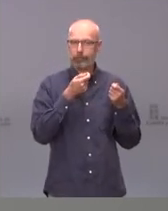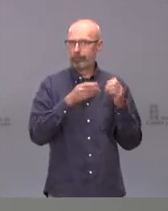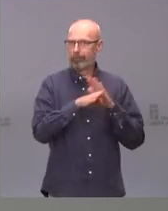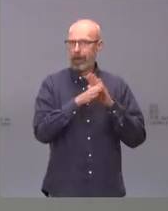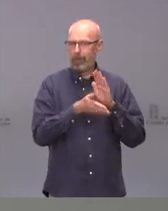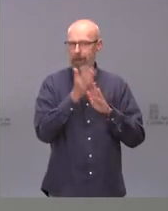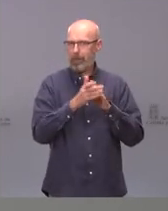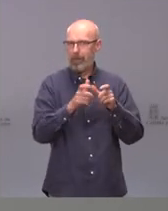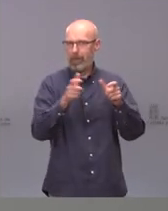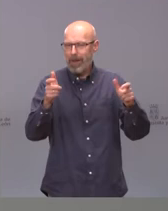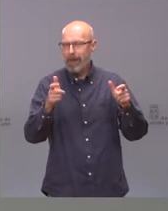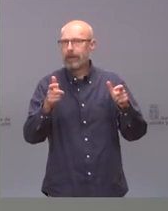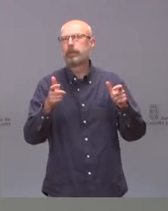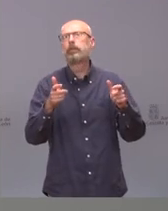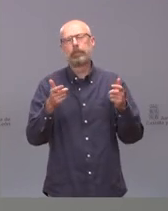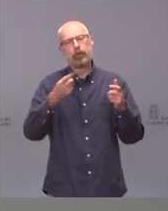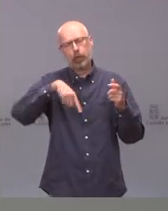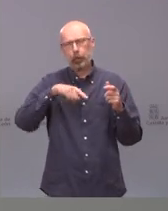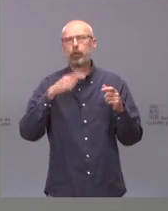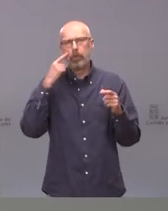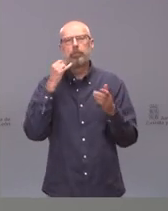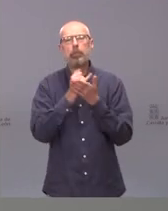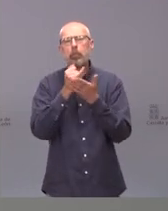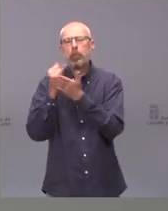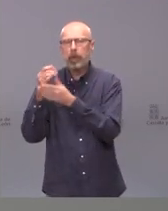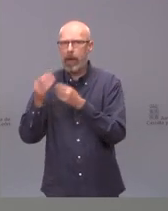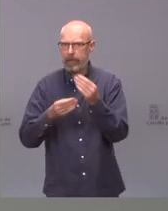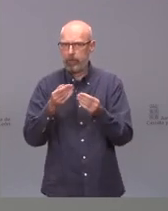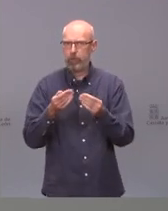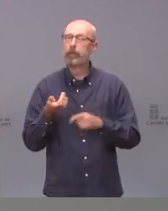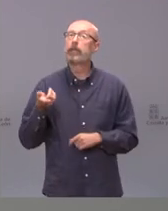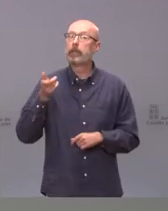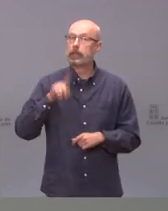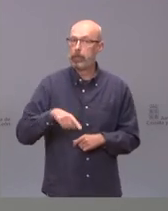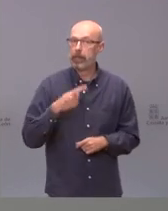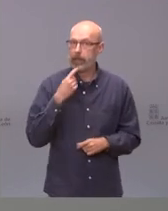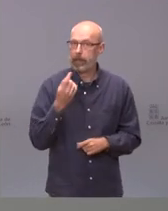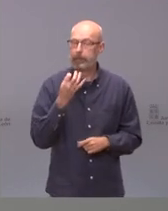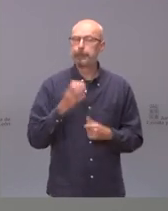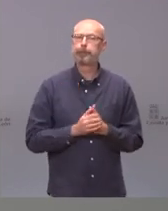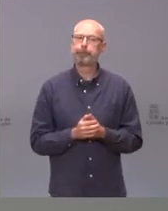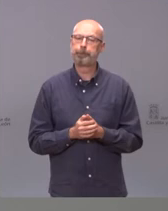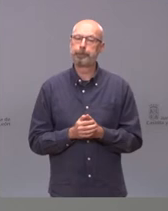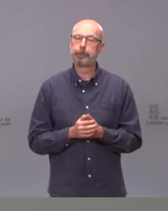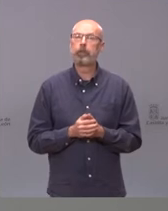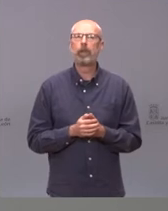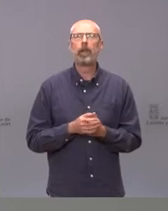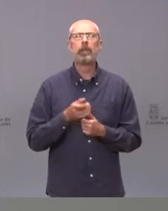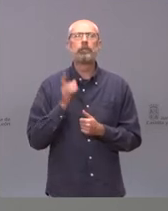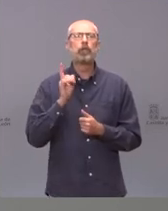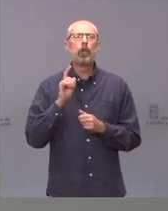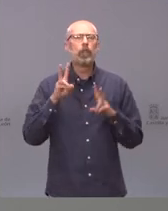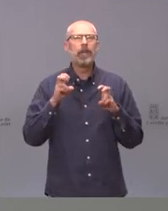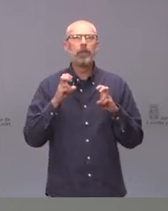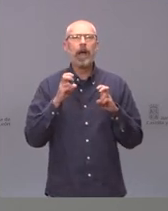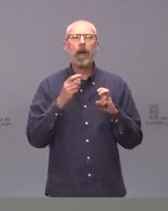siguen creciendo ahí es donde hacemos los cribados selectivos. También he de decir que no solamente son los cribados selectivos